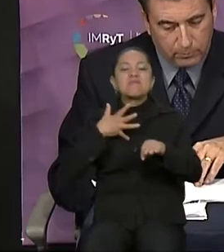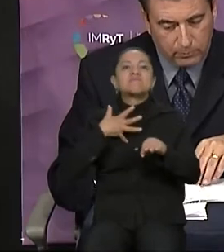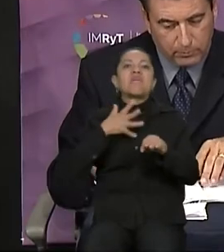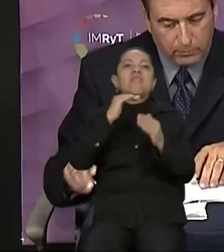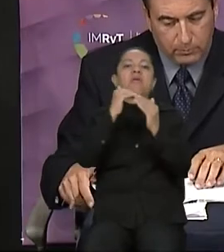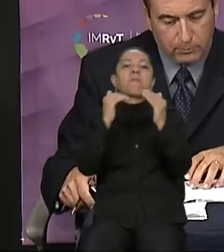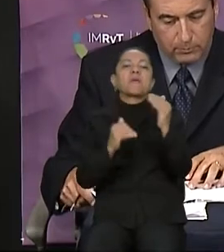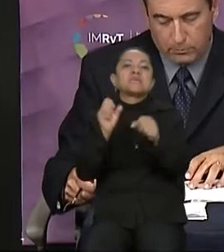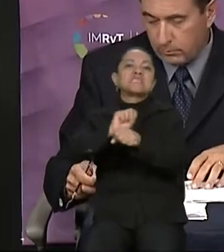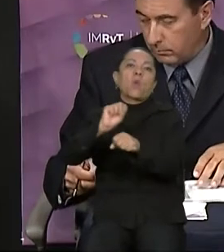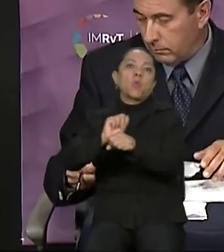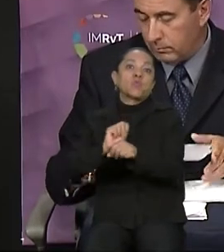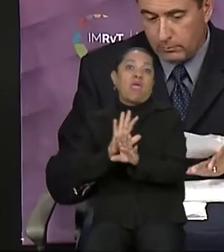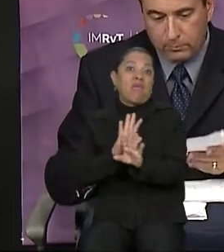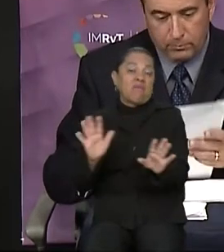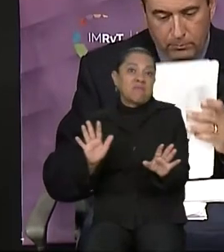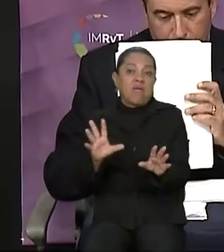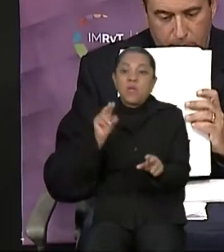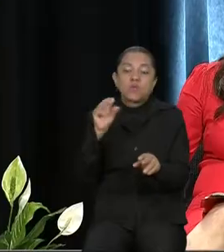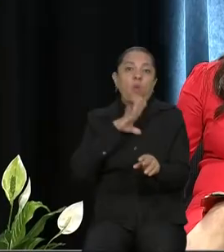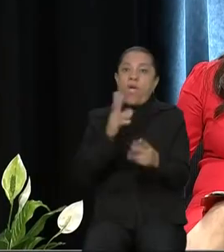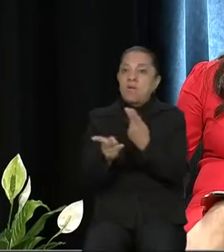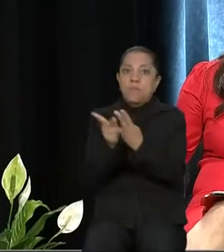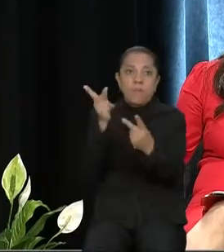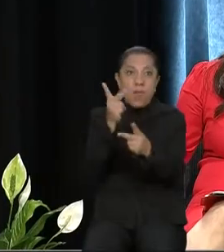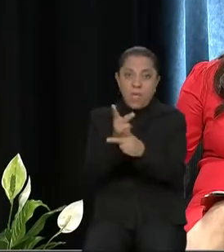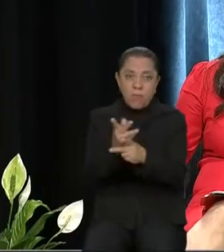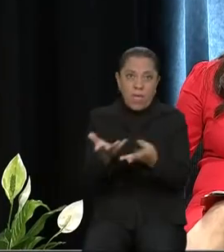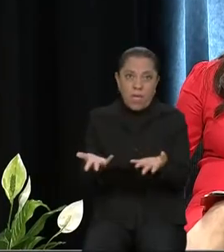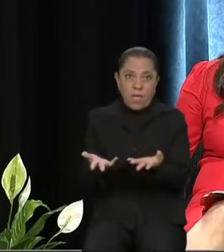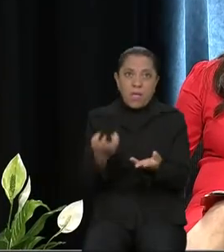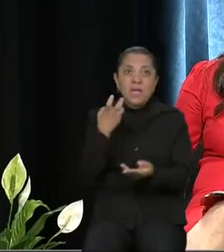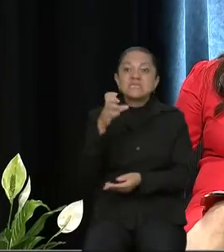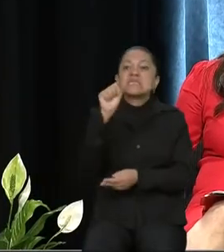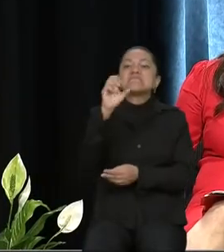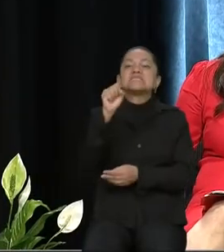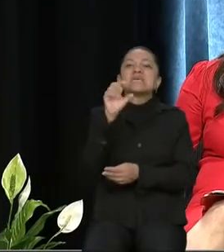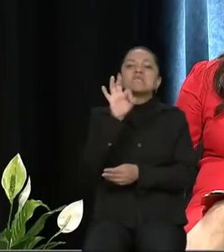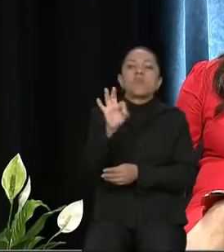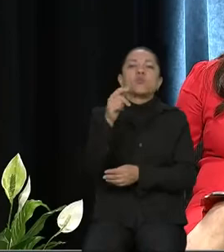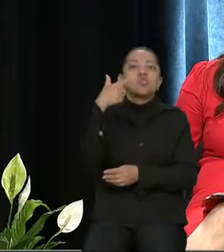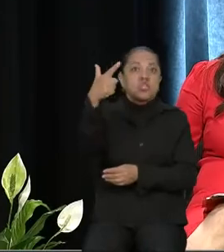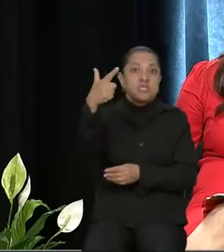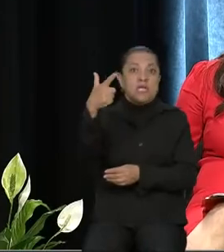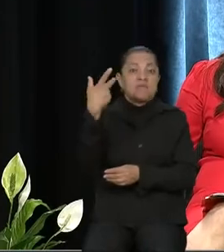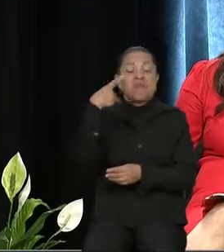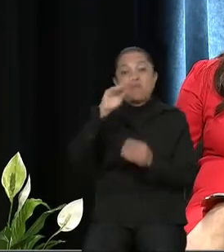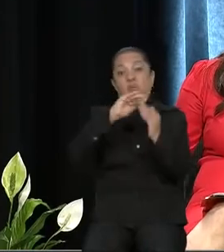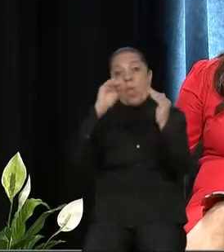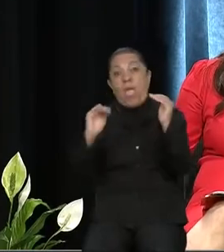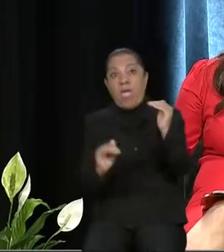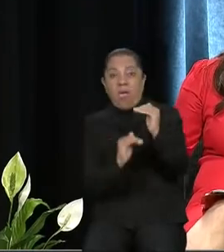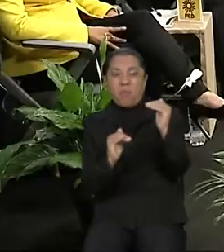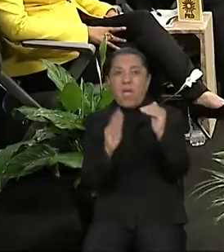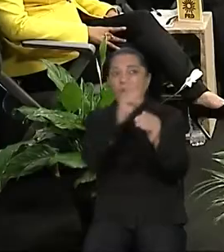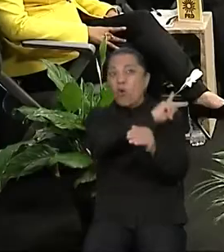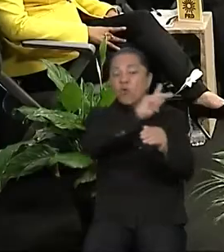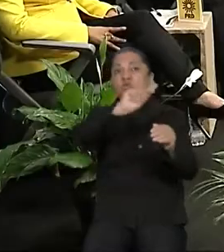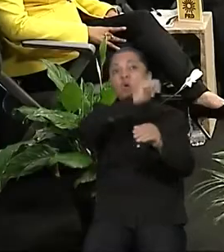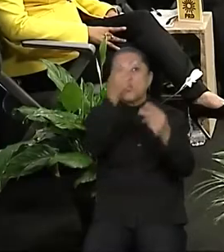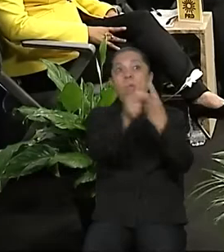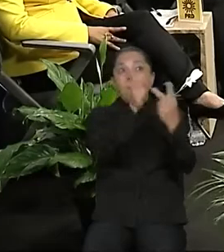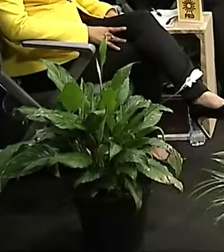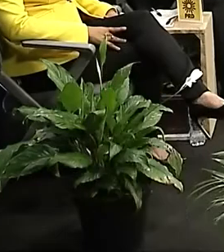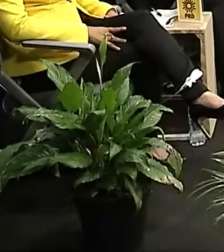en el caso del premio nacional es 60.7, muy parecido, pero estamos por debajo del premio nacional. Alta informalidad también